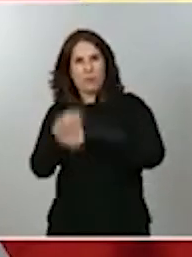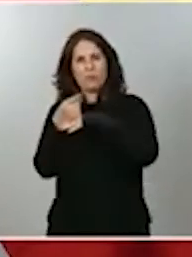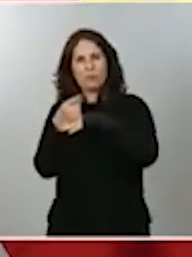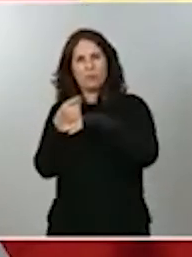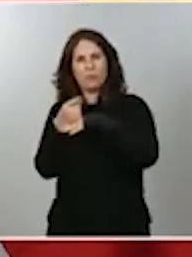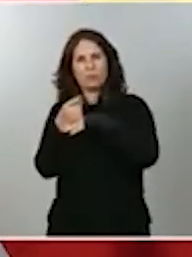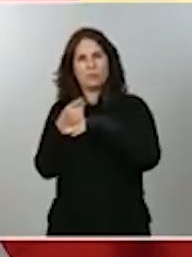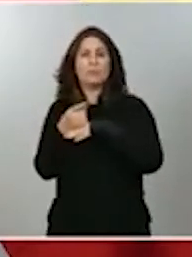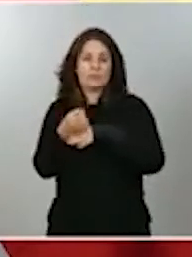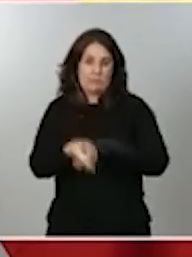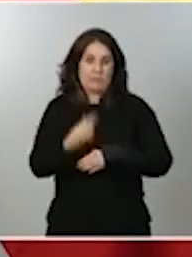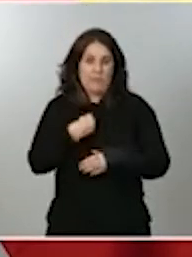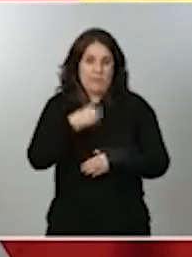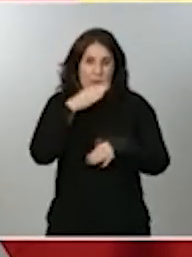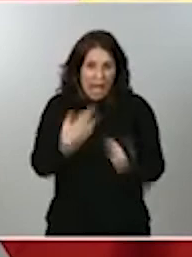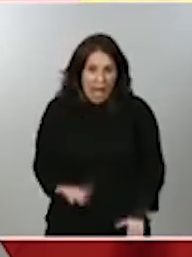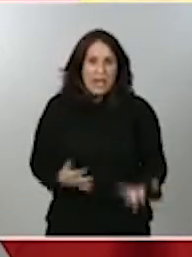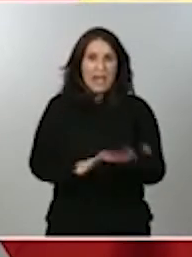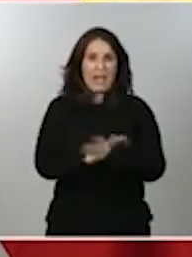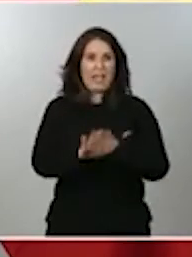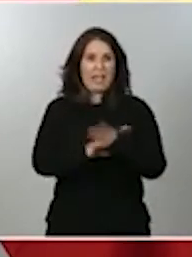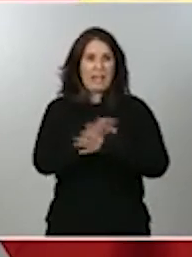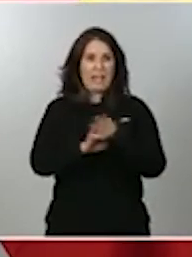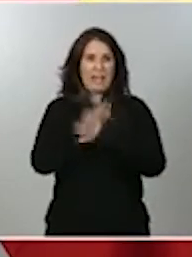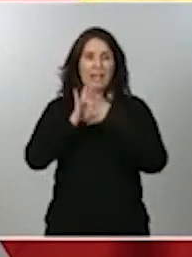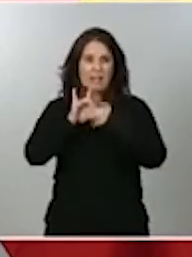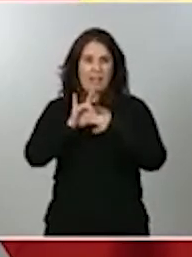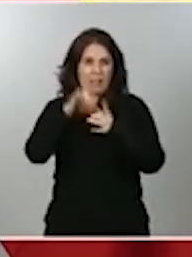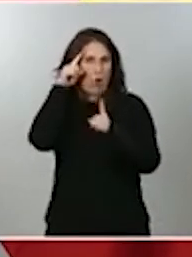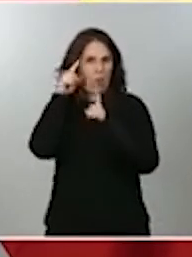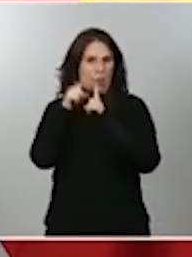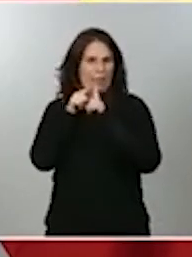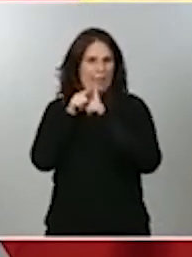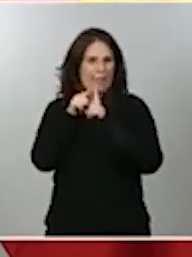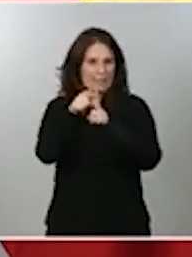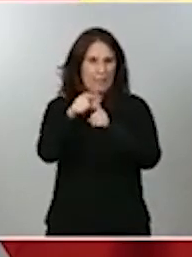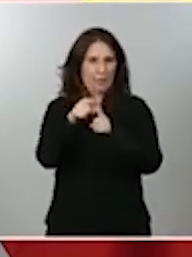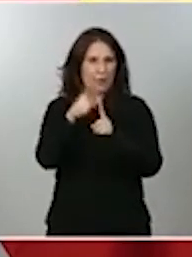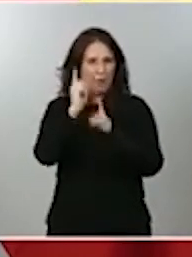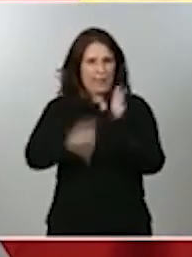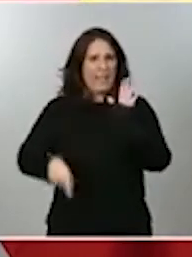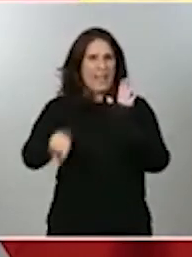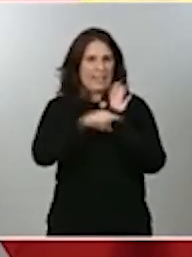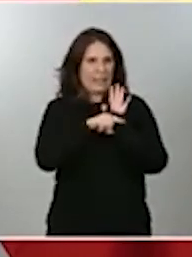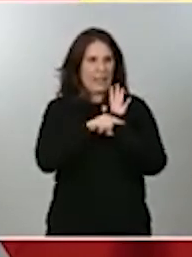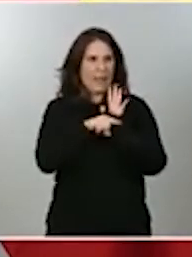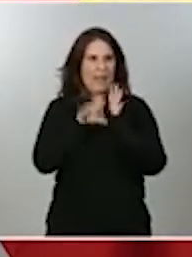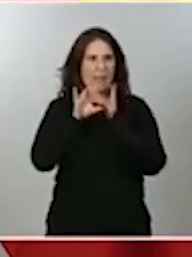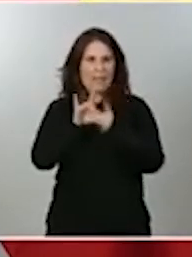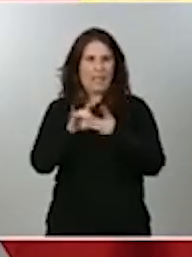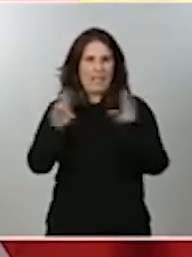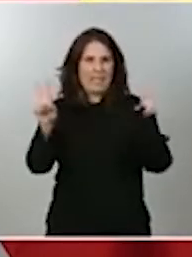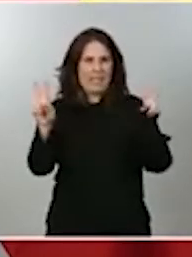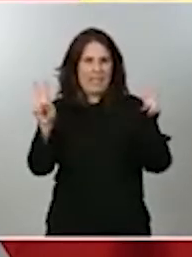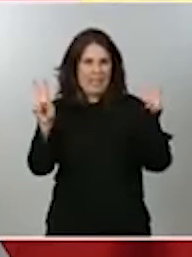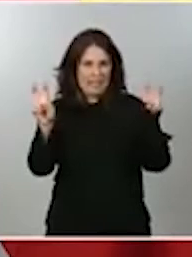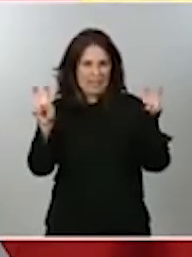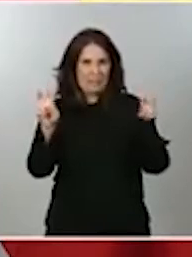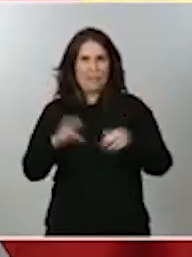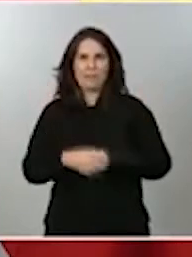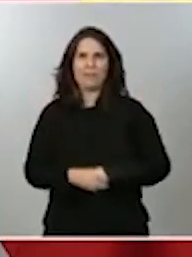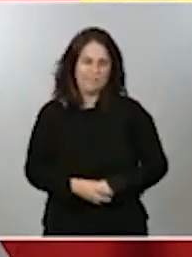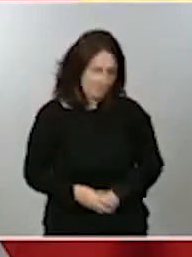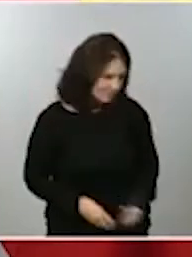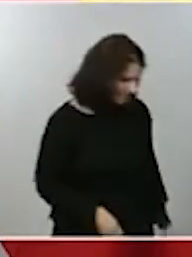lo que estamos tratando, que, justamente, se pretende hacer una directiva sobre esta materia. ¿Qué